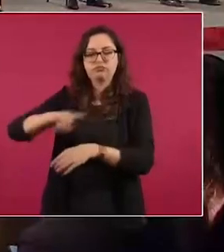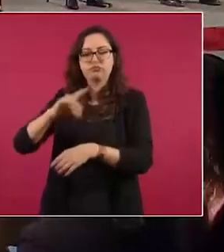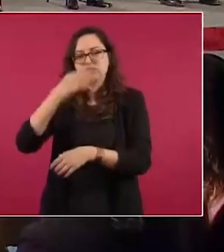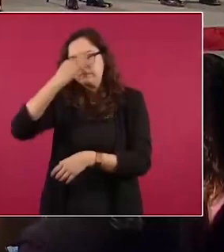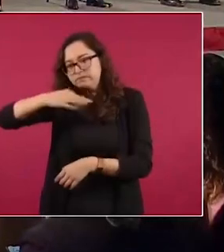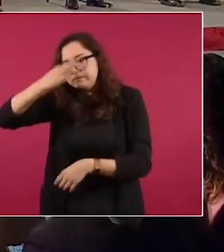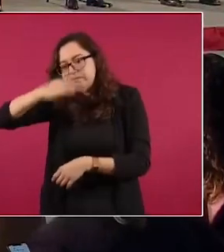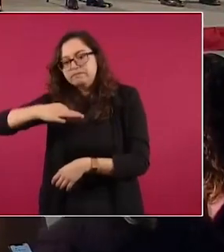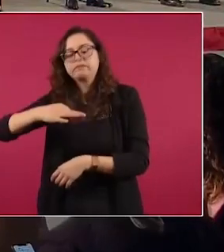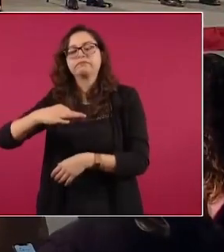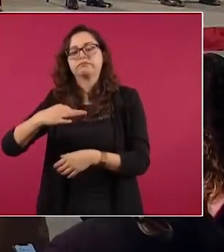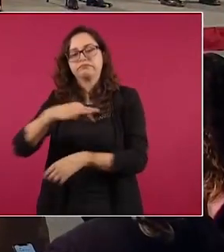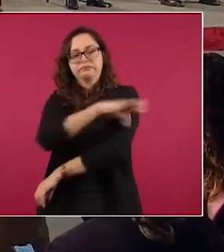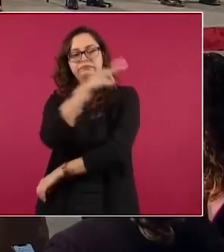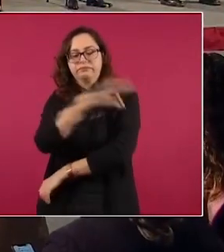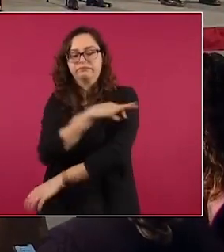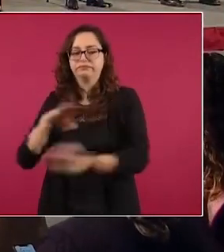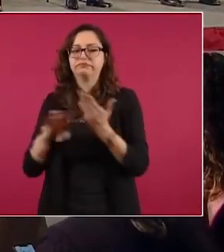gracias